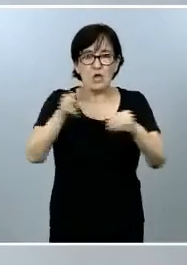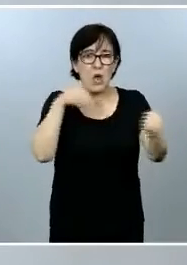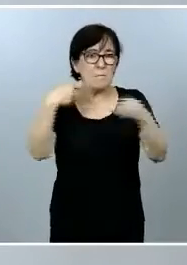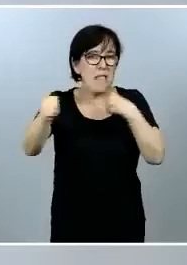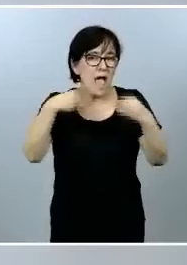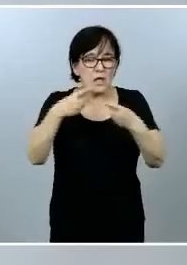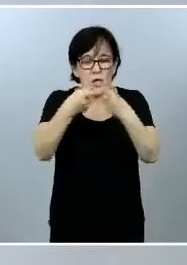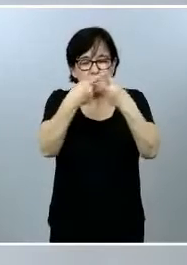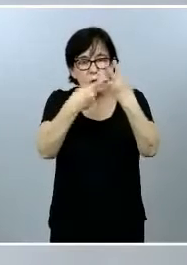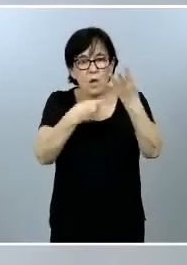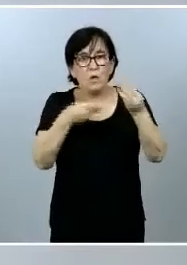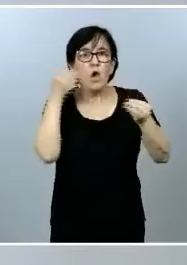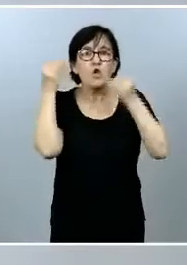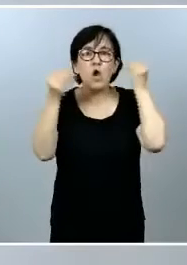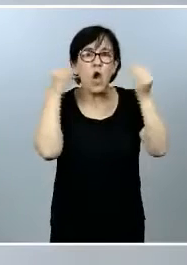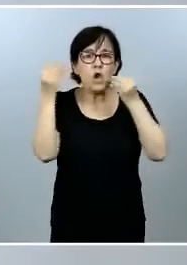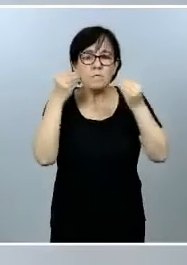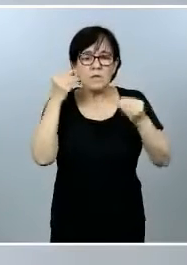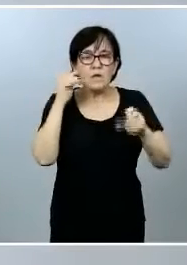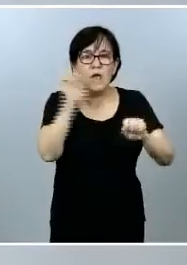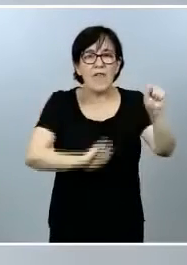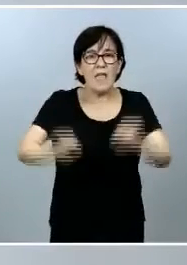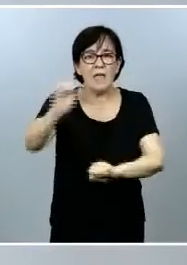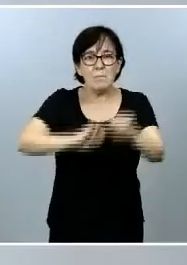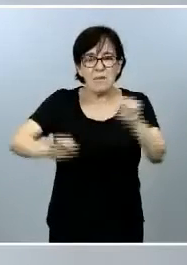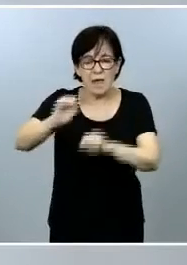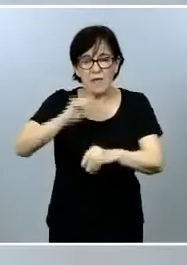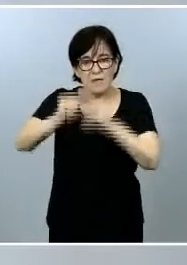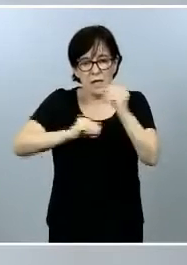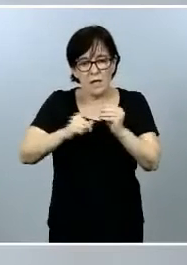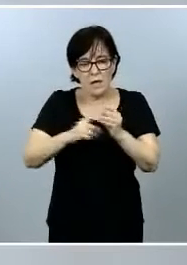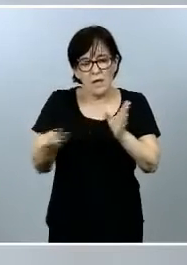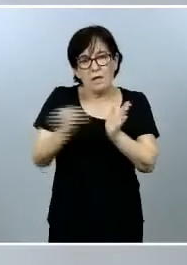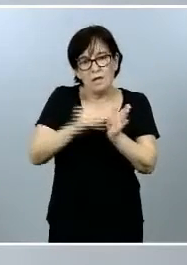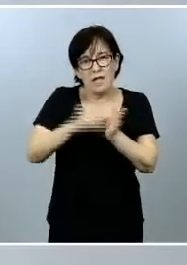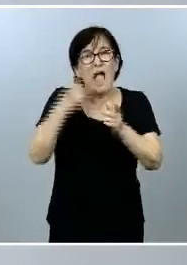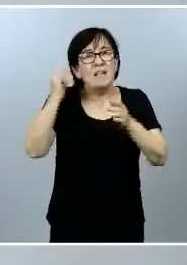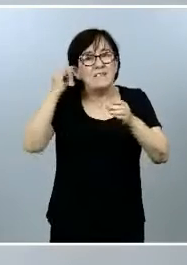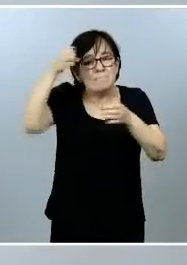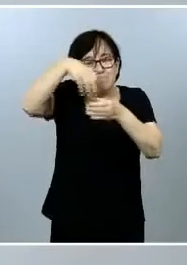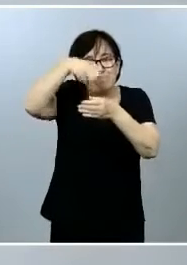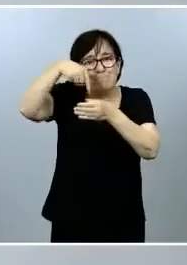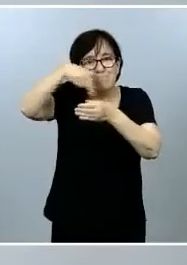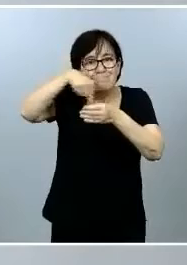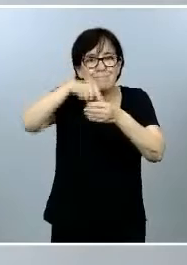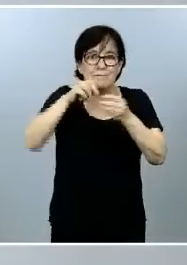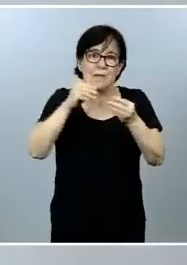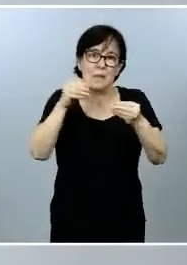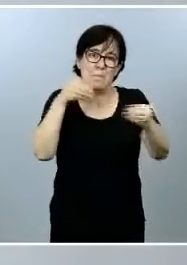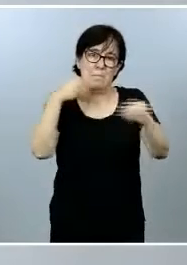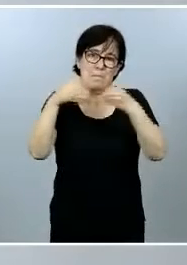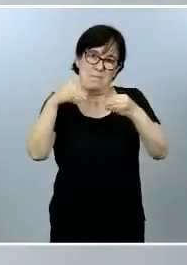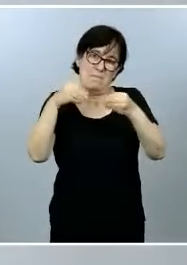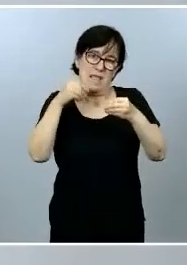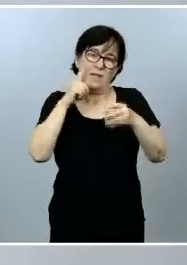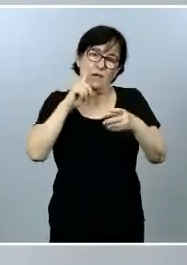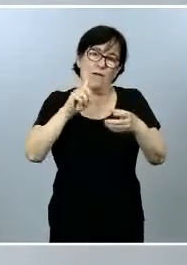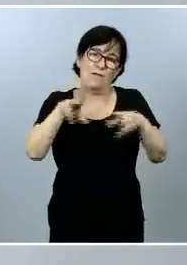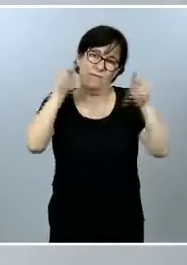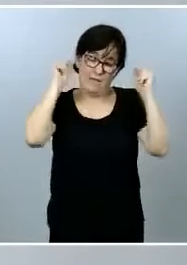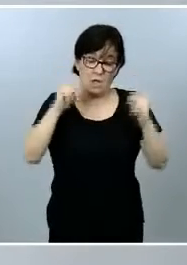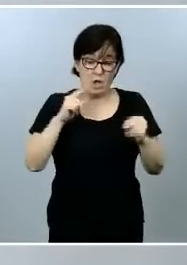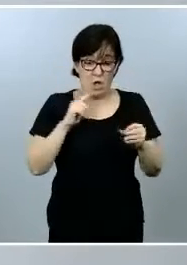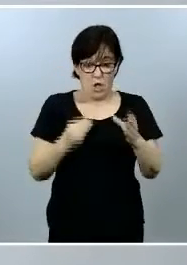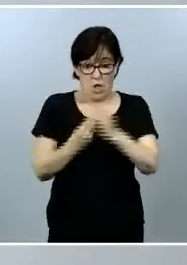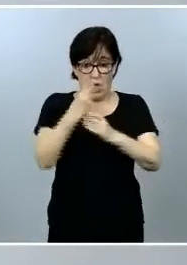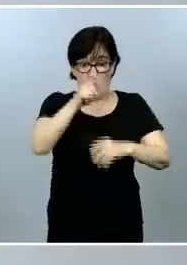cosméticos y de limpieza que utilizan, que añaden microplásticos en su producción final. Los productores de